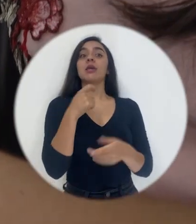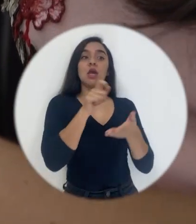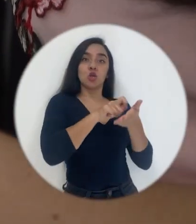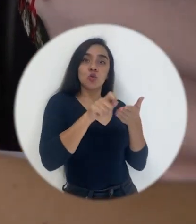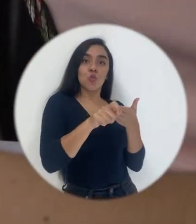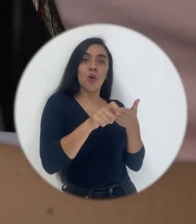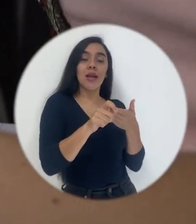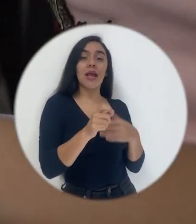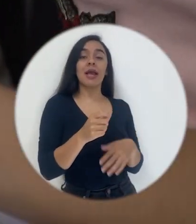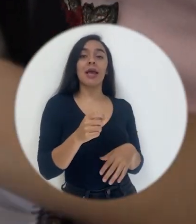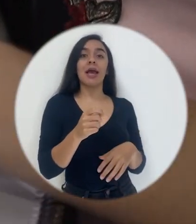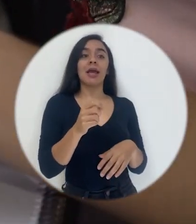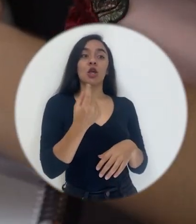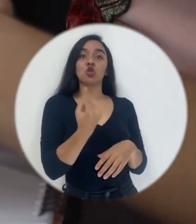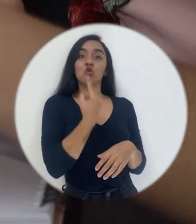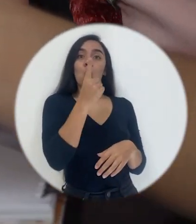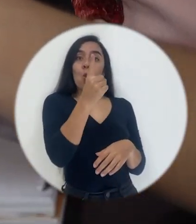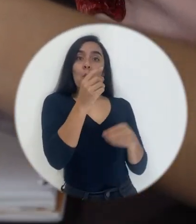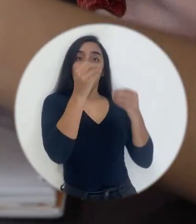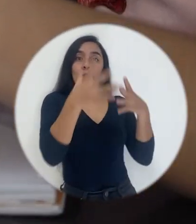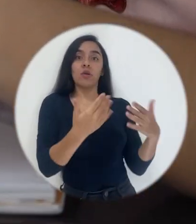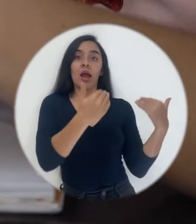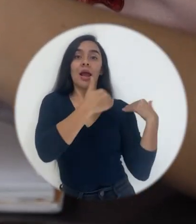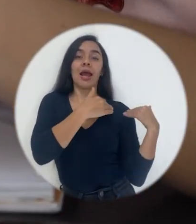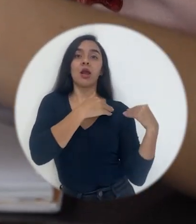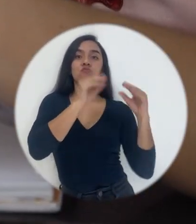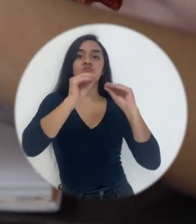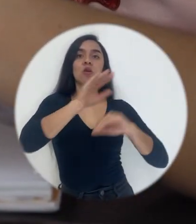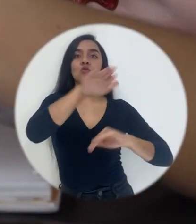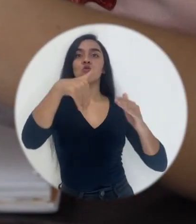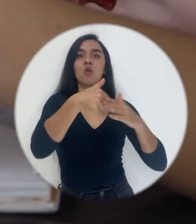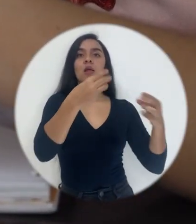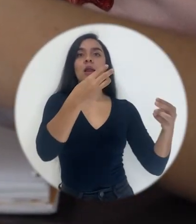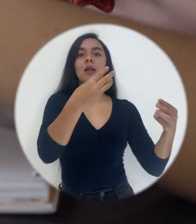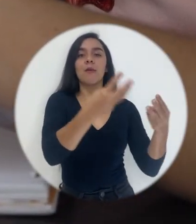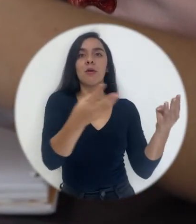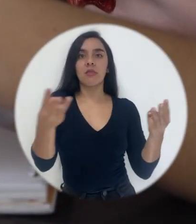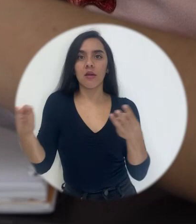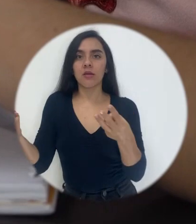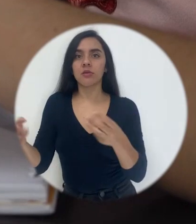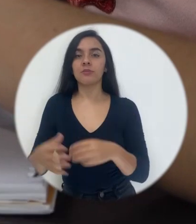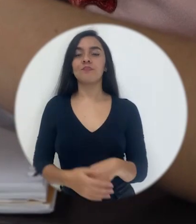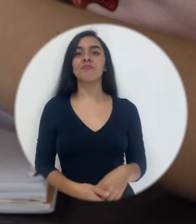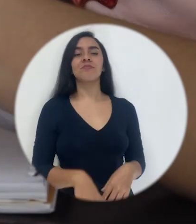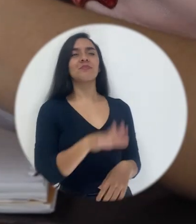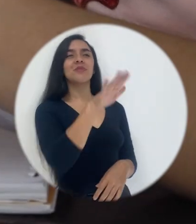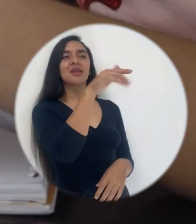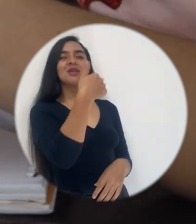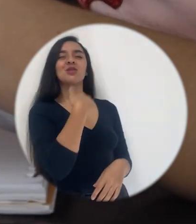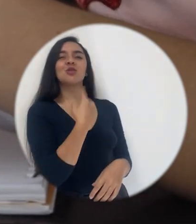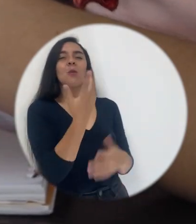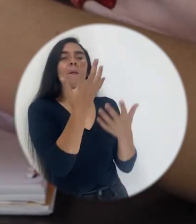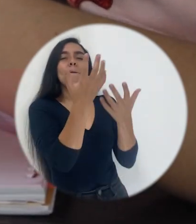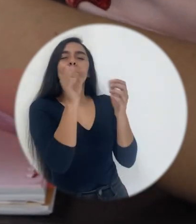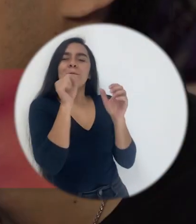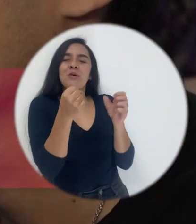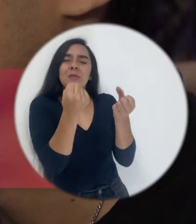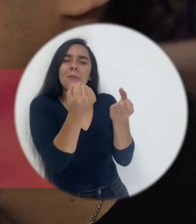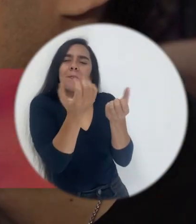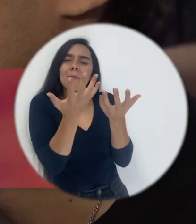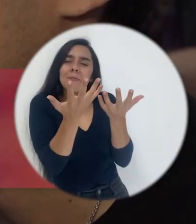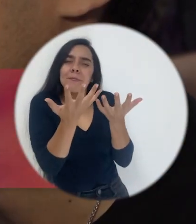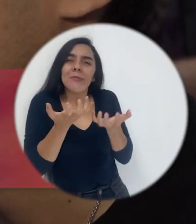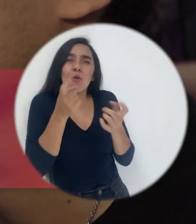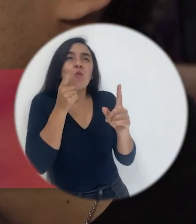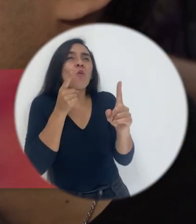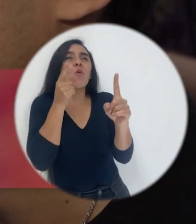este maestro va a ser el único maestro. Entonces, por ahí está el reto. Si yo pudiera pedir un deseo de qué